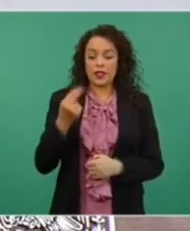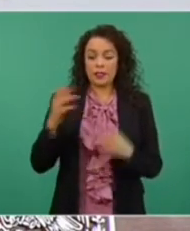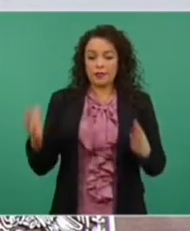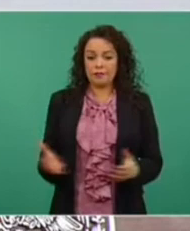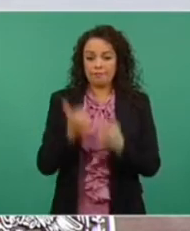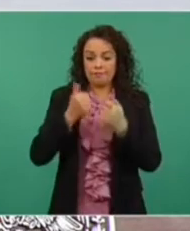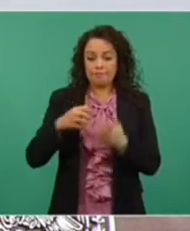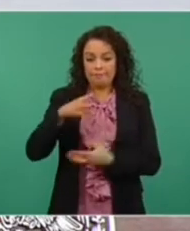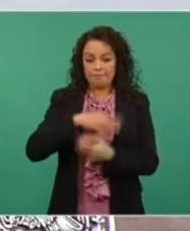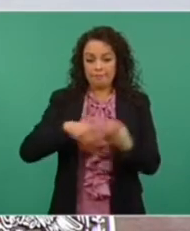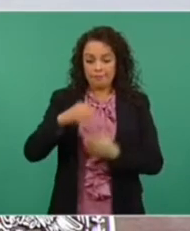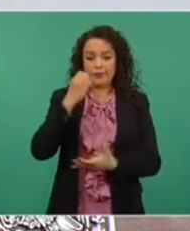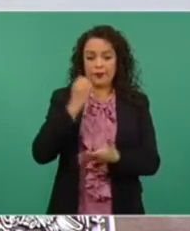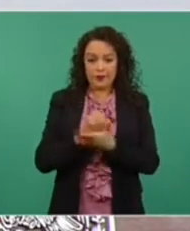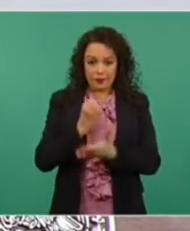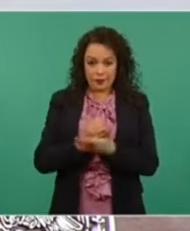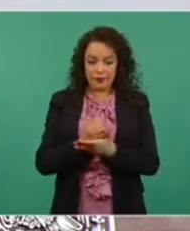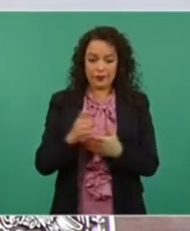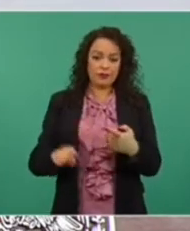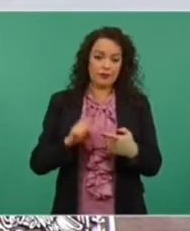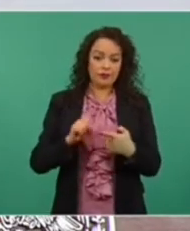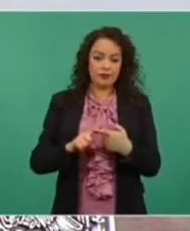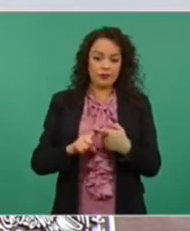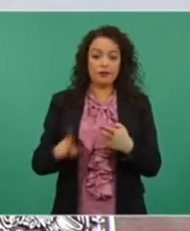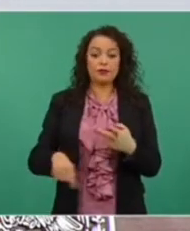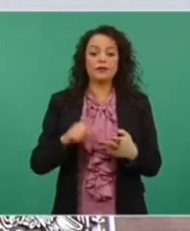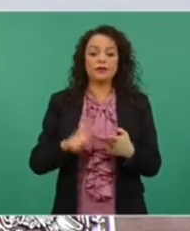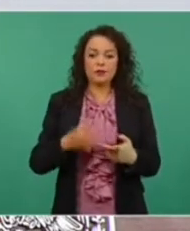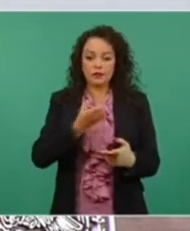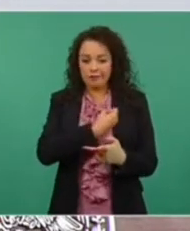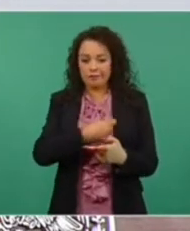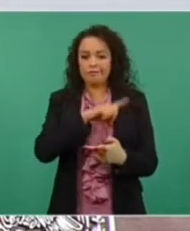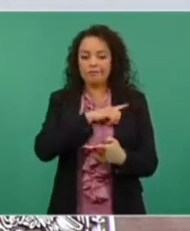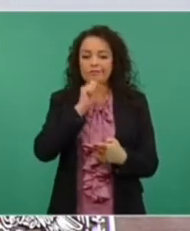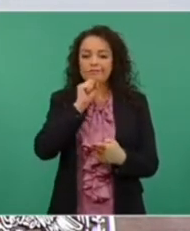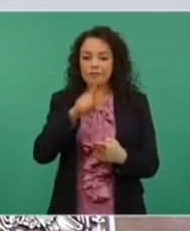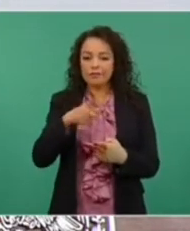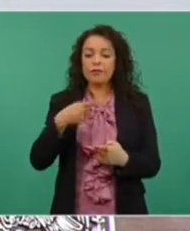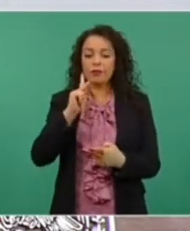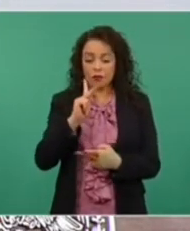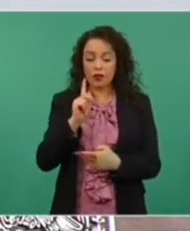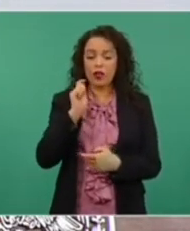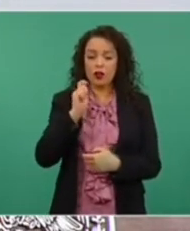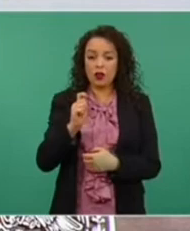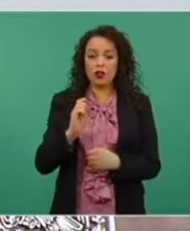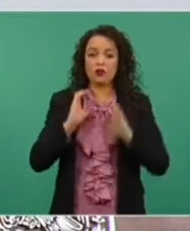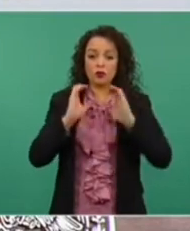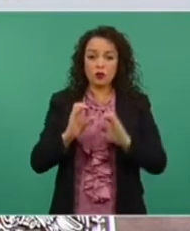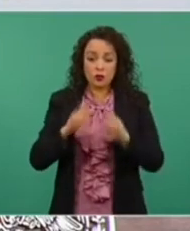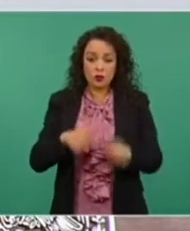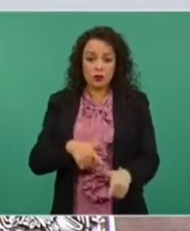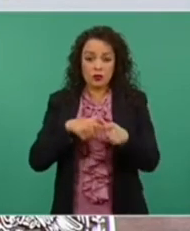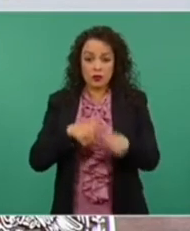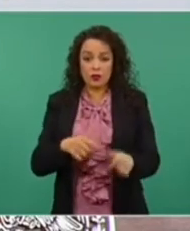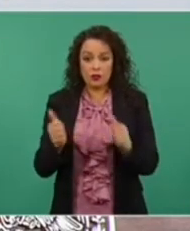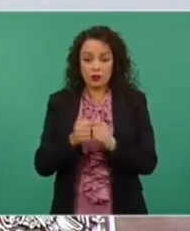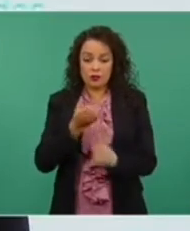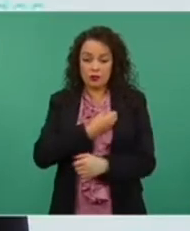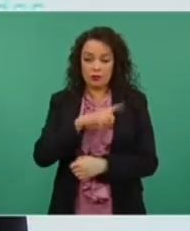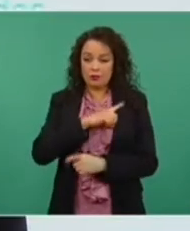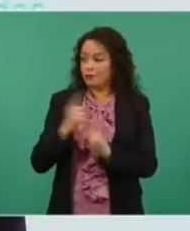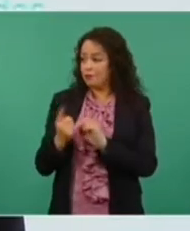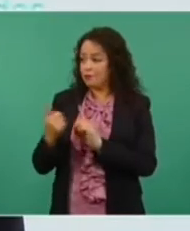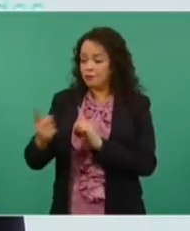en términos económicos, más también en términos de salud. Sin embargo, las medidas de sana distancia se deben guardar y